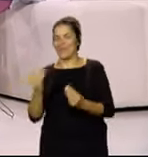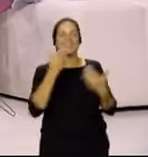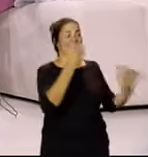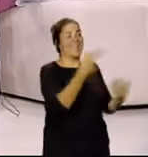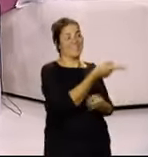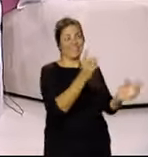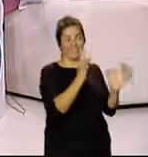Muchas suerte, claro que sí.